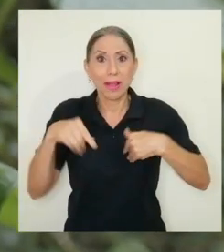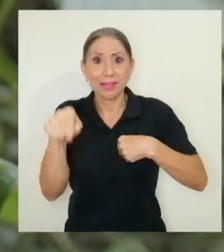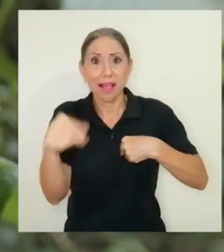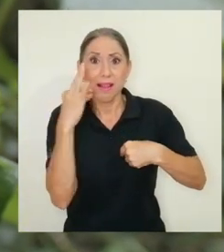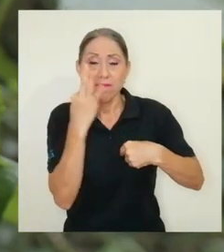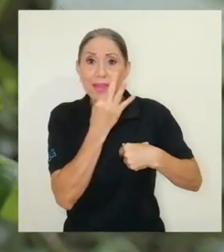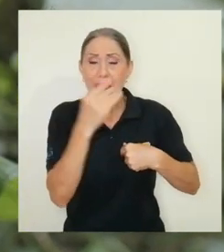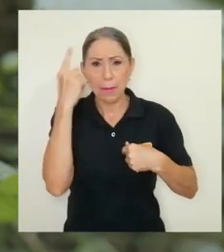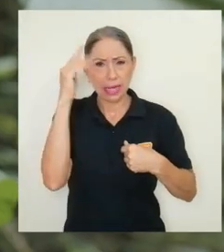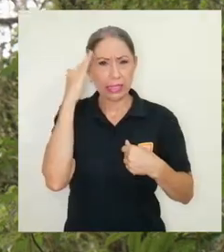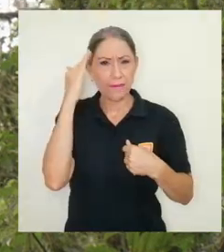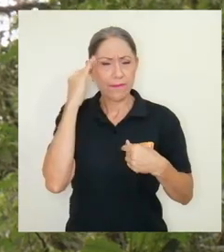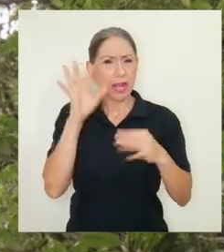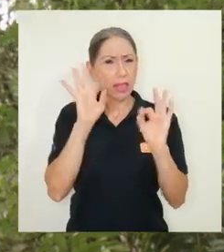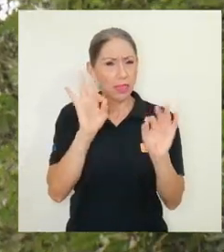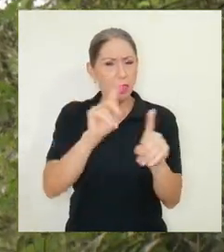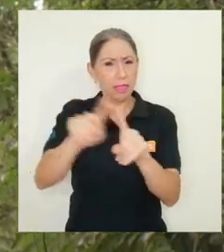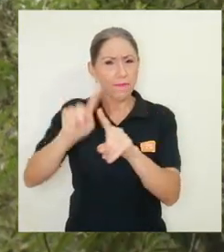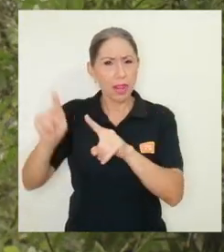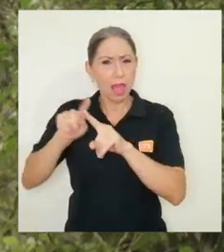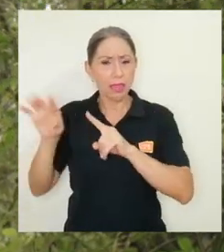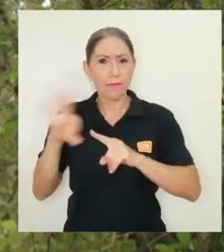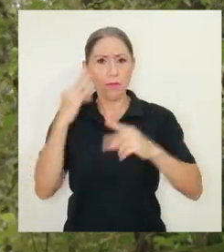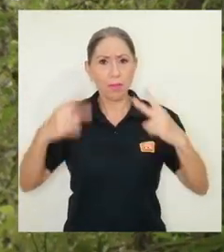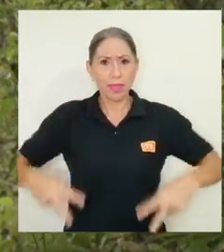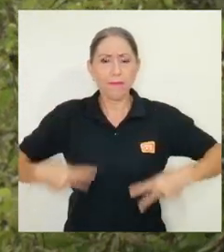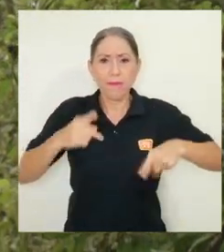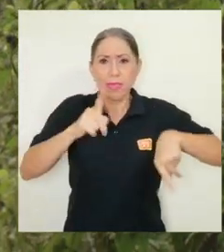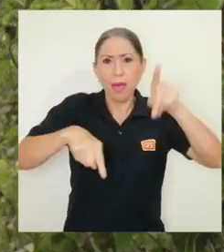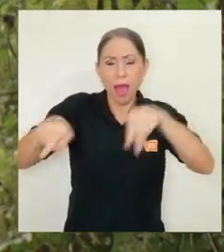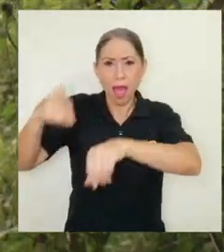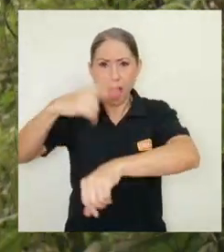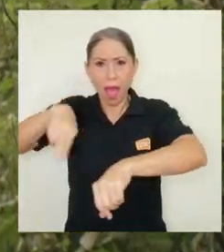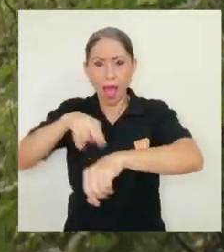fin de tener un panorama detallado de la biodiversidad disponible en este lugar